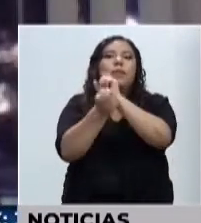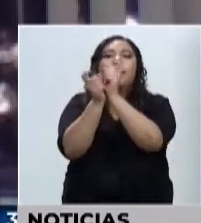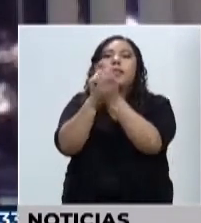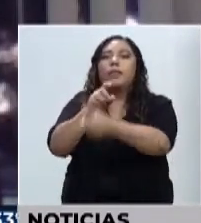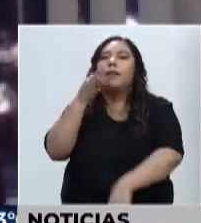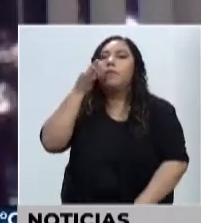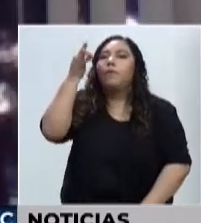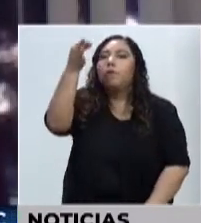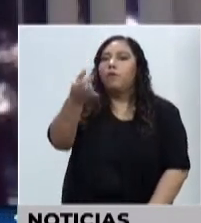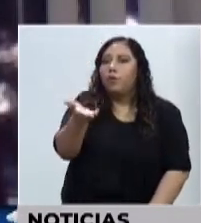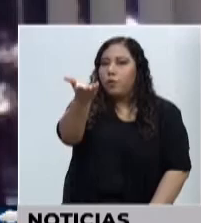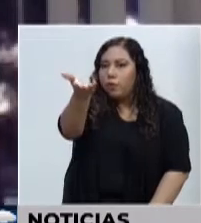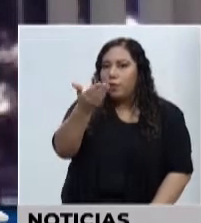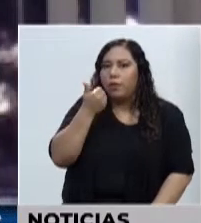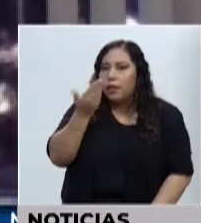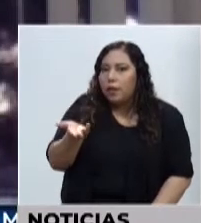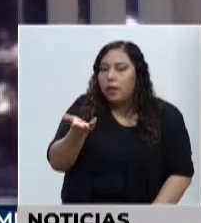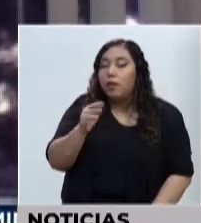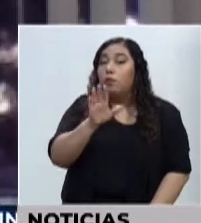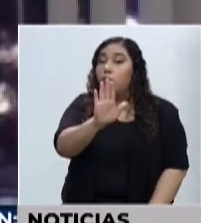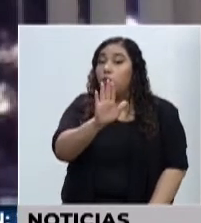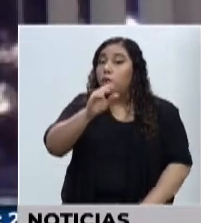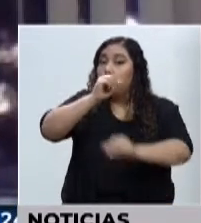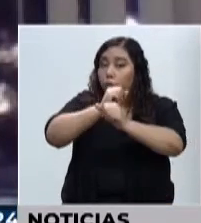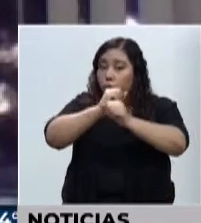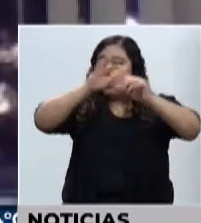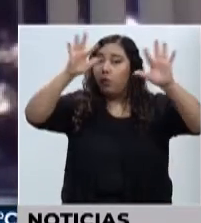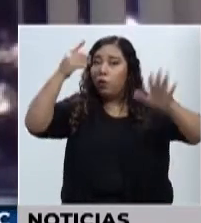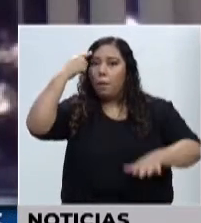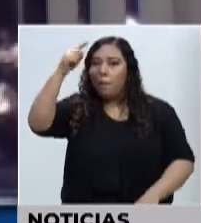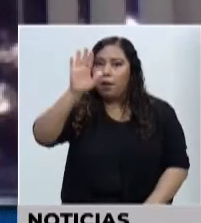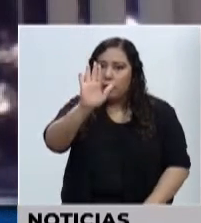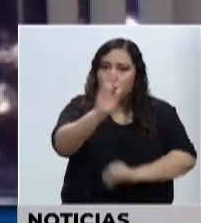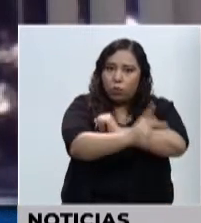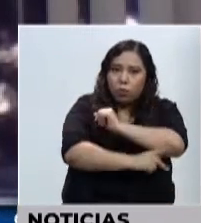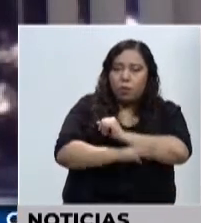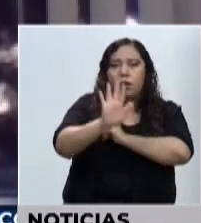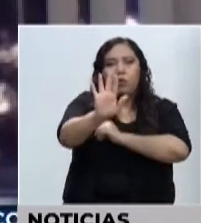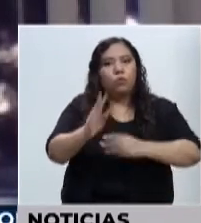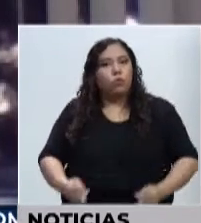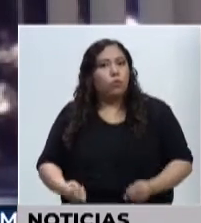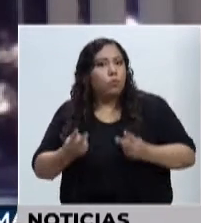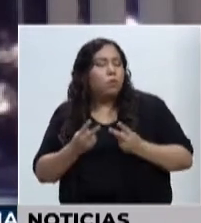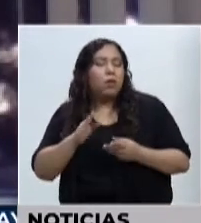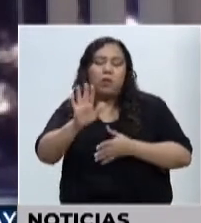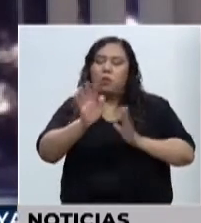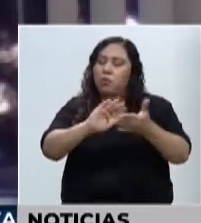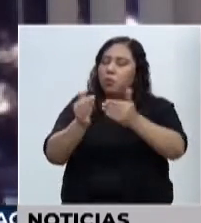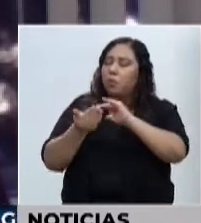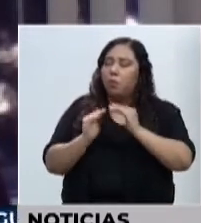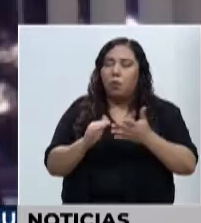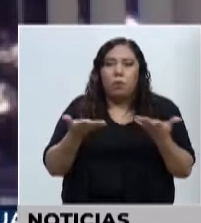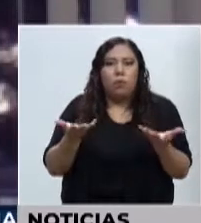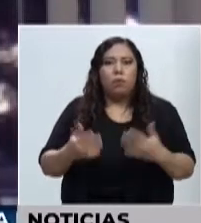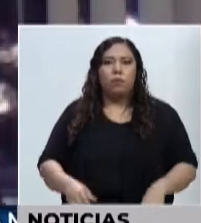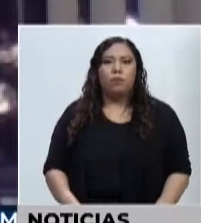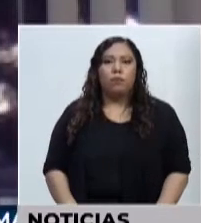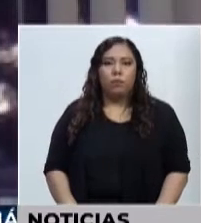futuro que tú estás soñando. Que es el que quieres lograr para tu país o para tu educación. En este...